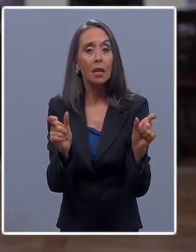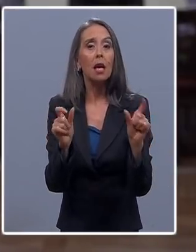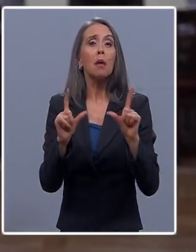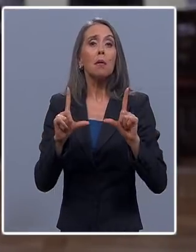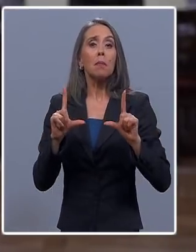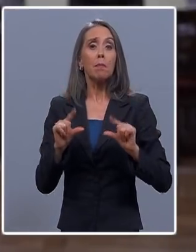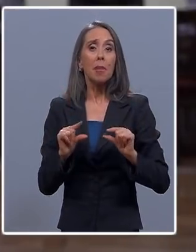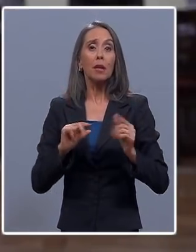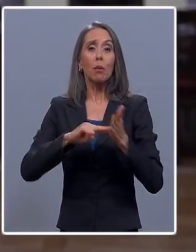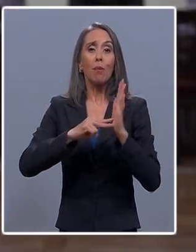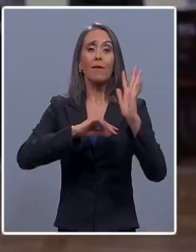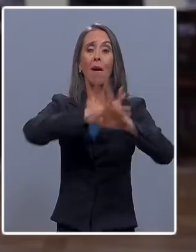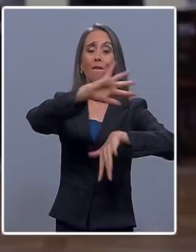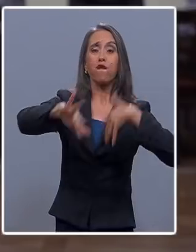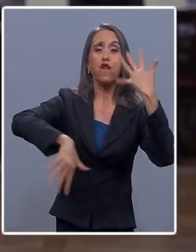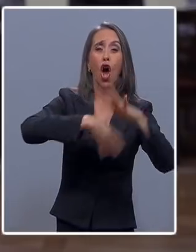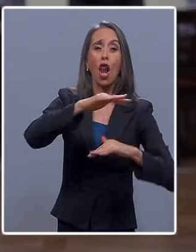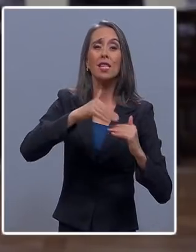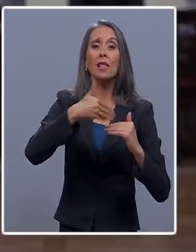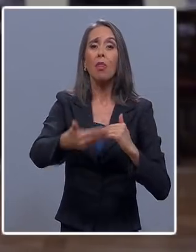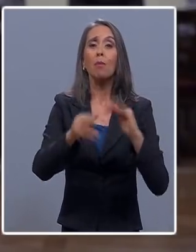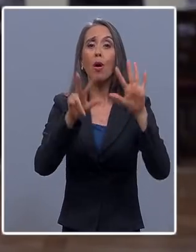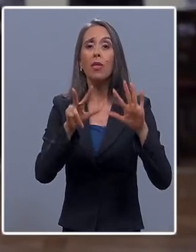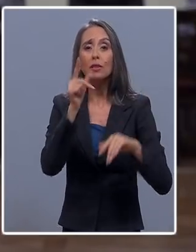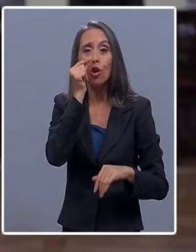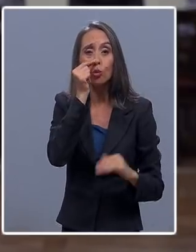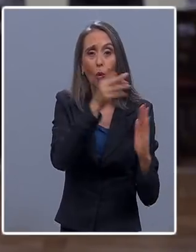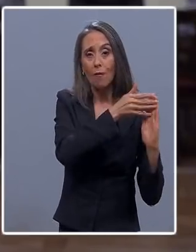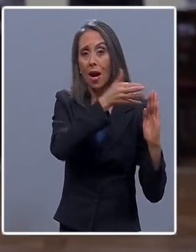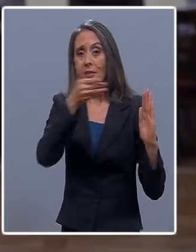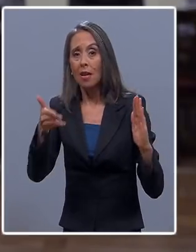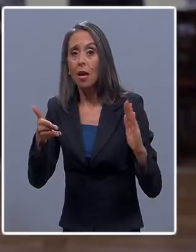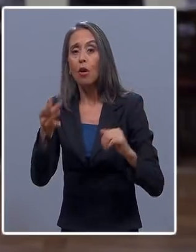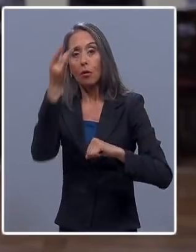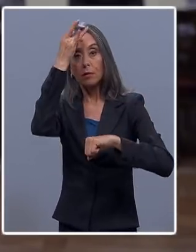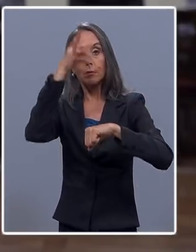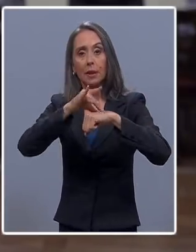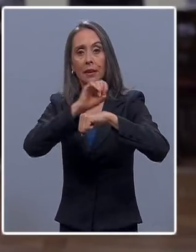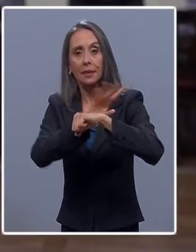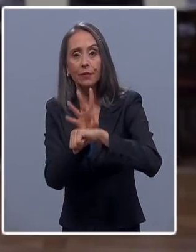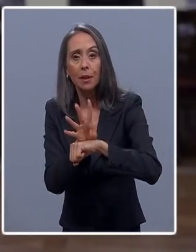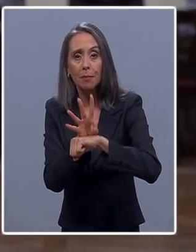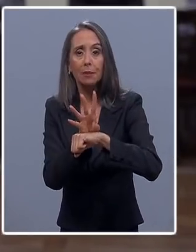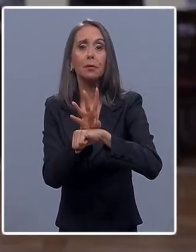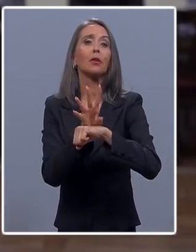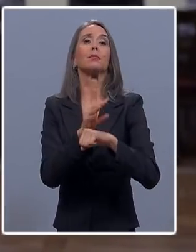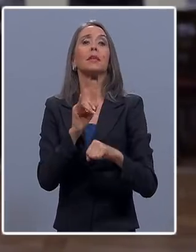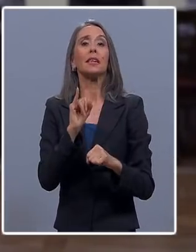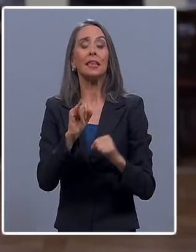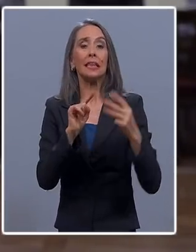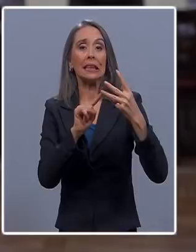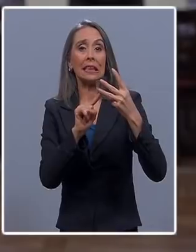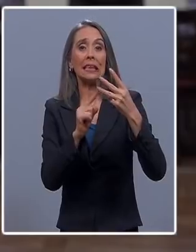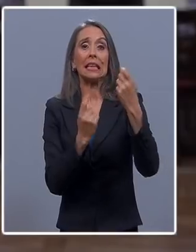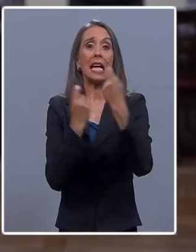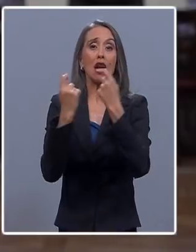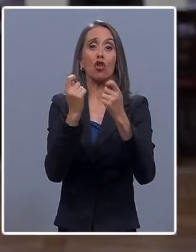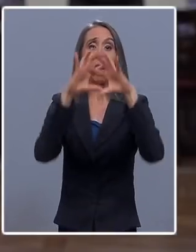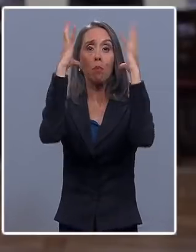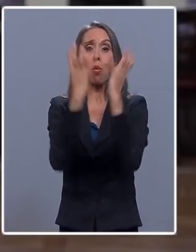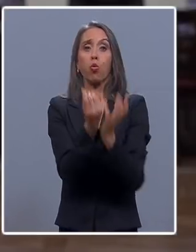de la violencia que se desató después del 18 de octubre, la pandemia del coronavirus y la recesión mundial,